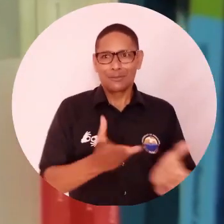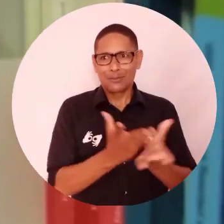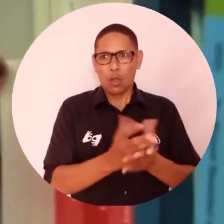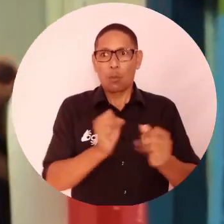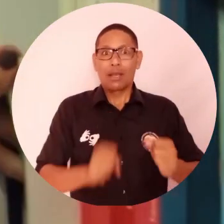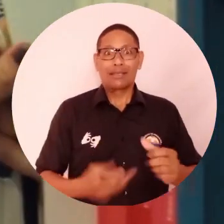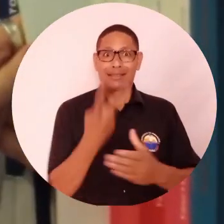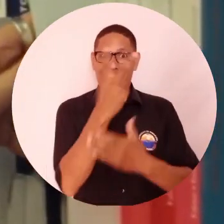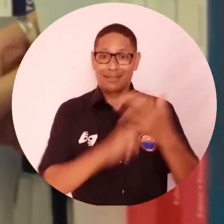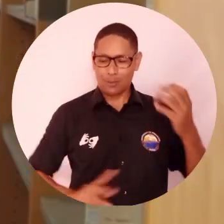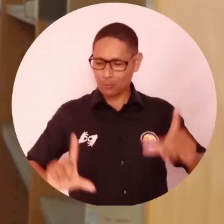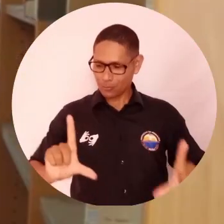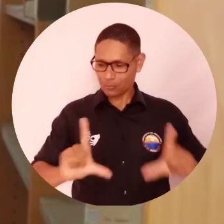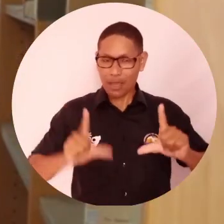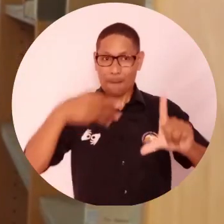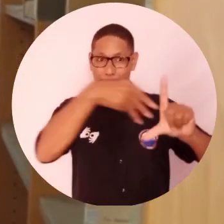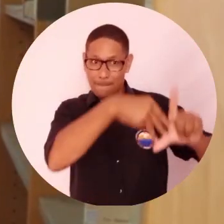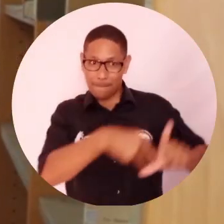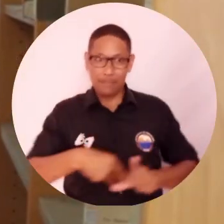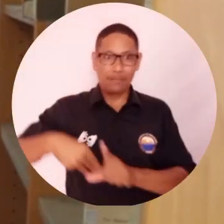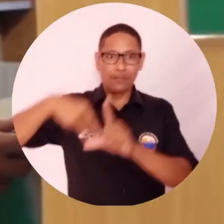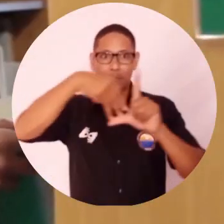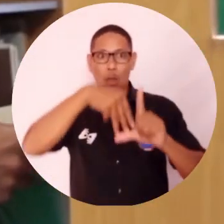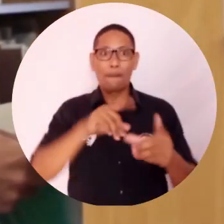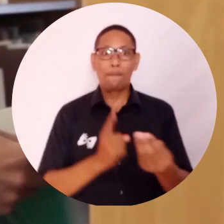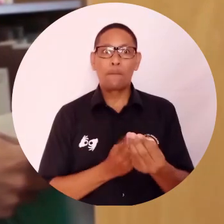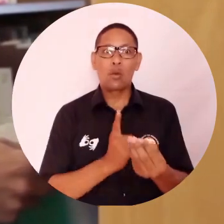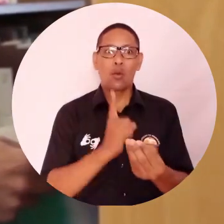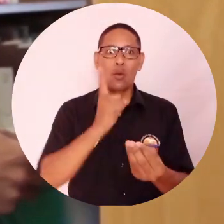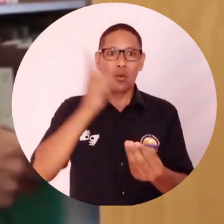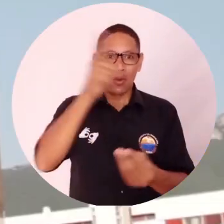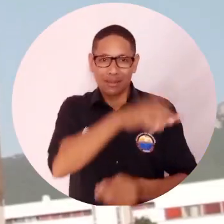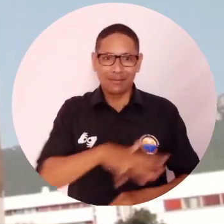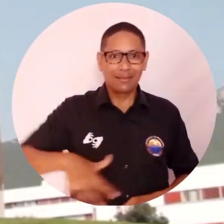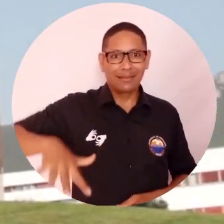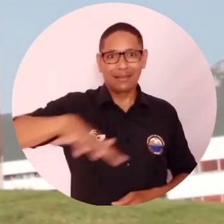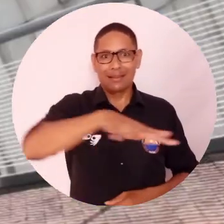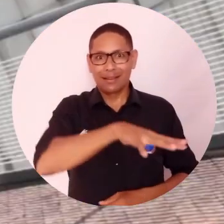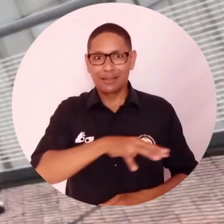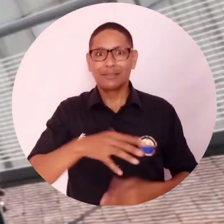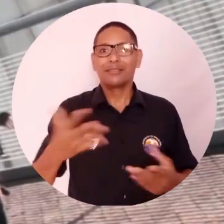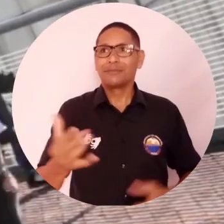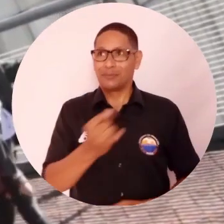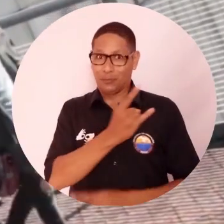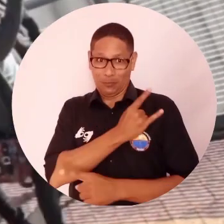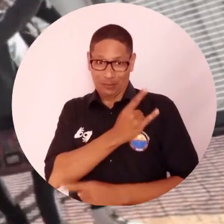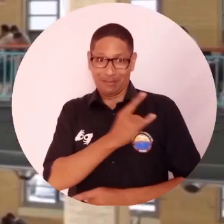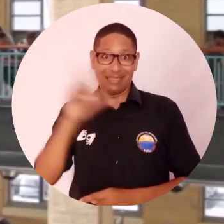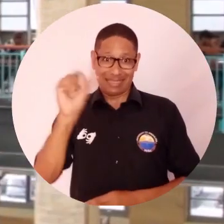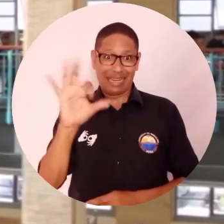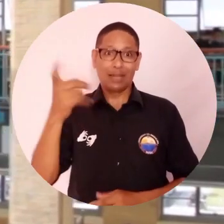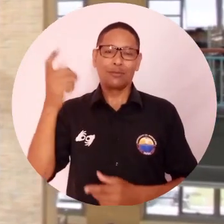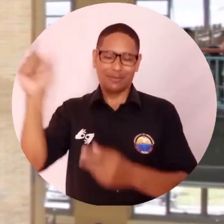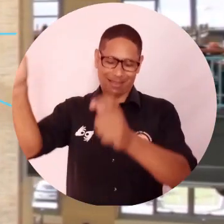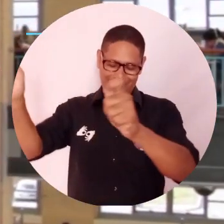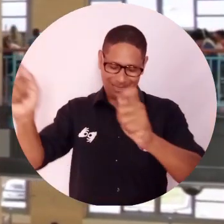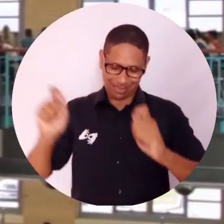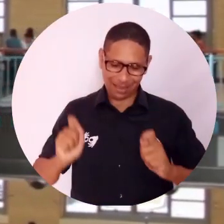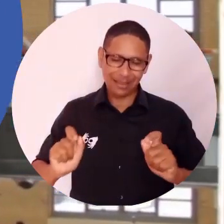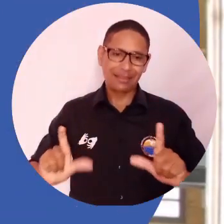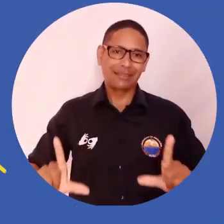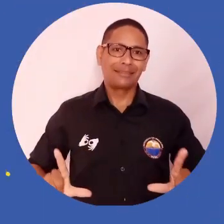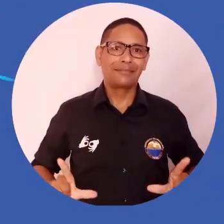estudiantes conseguir el segundo título como Magíster en Política Territorial y Cooperación Internacional otorgado por la institución italiana.